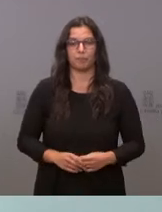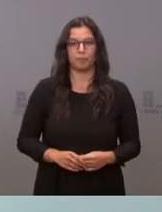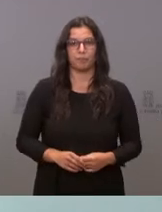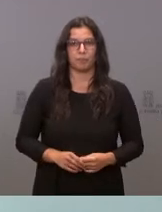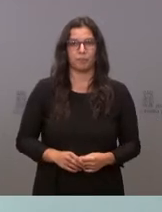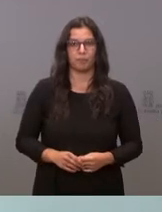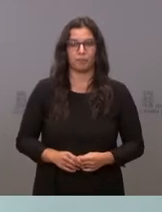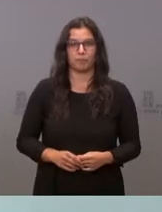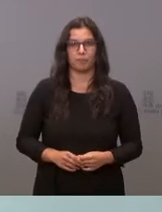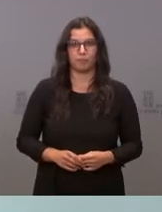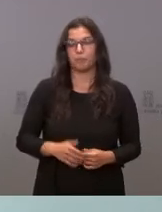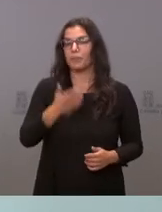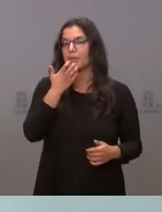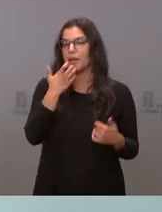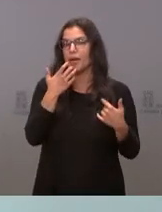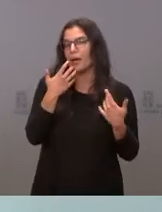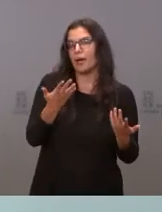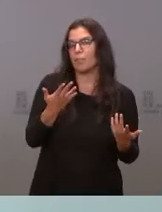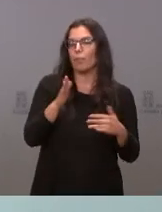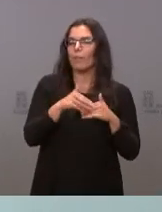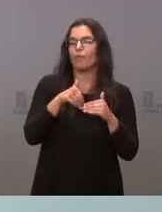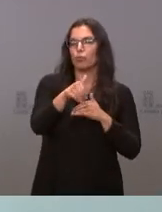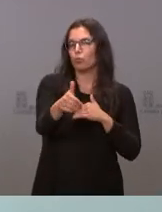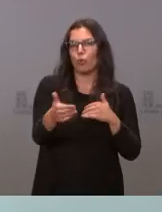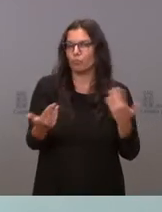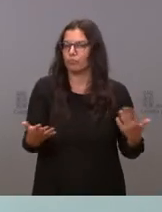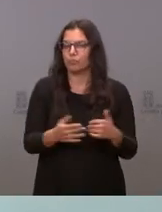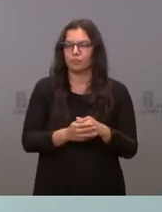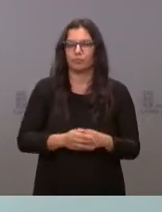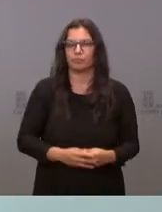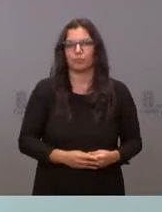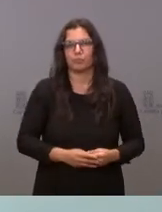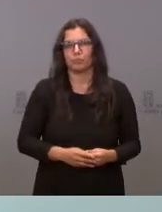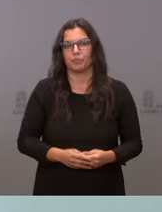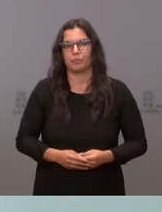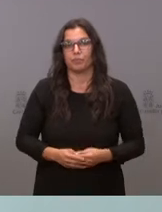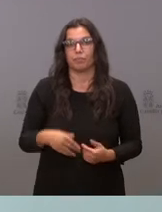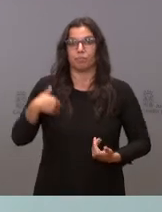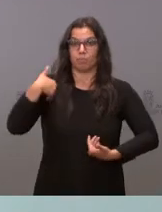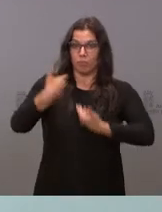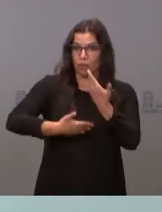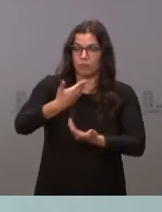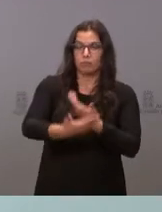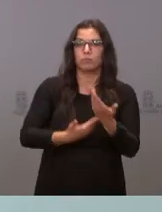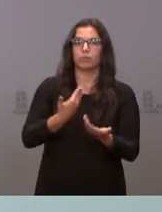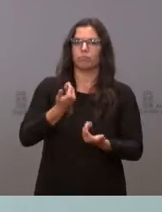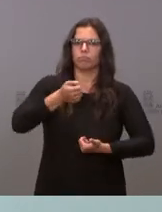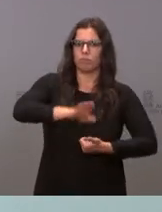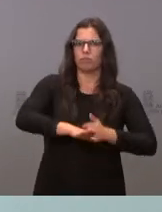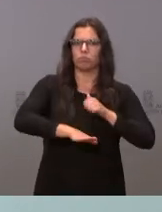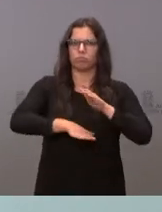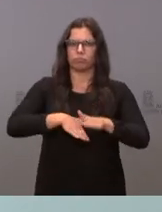Voy a poner algunos ejemplos de futuro. Vamos a seguir, vamos a avanzar, vamos a dar pasos